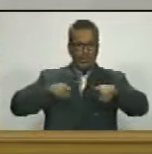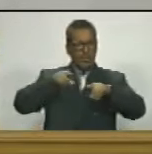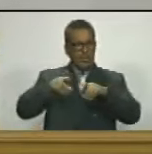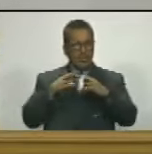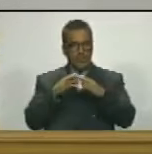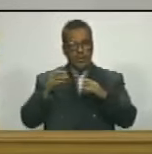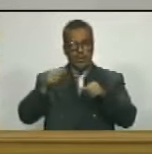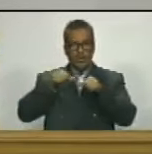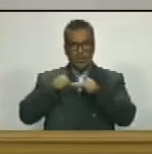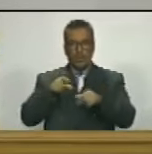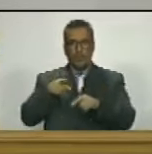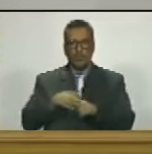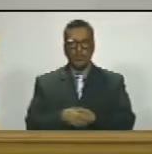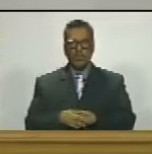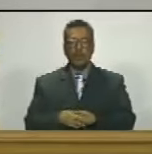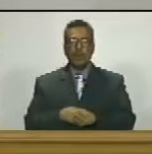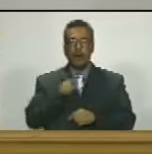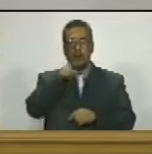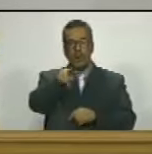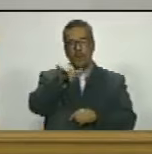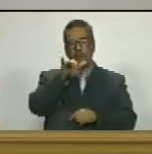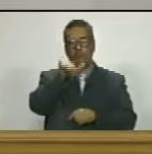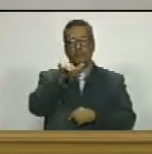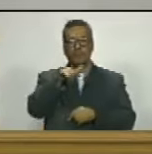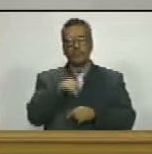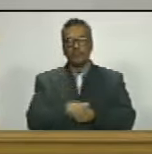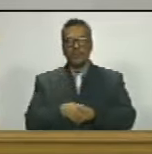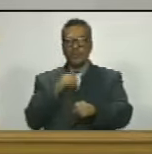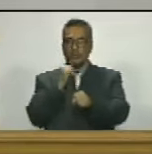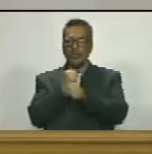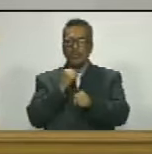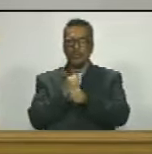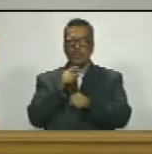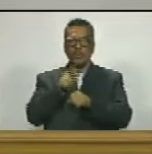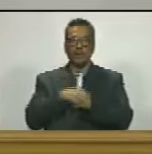mantiene la misma la misma función